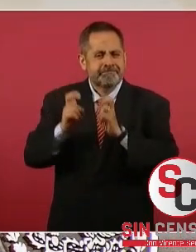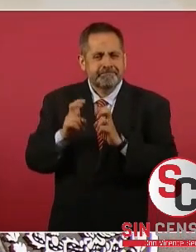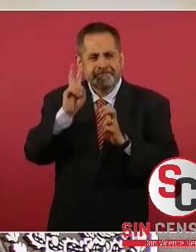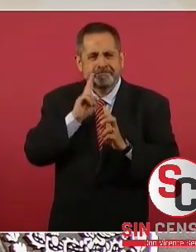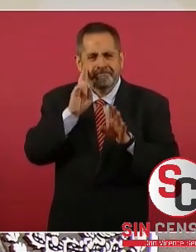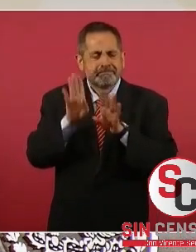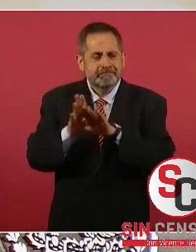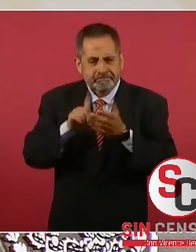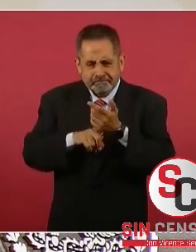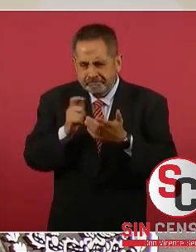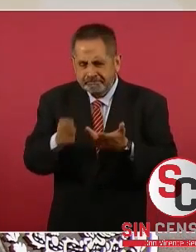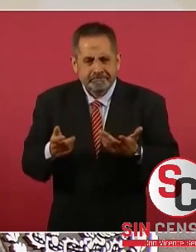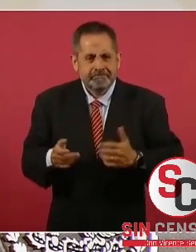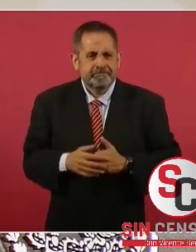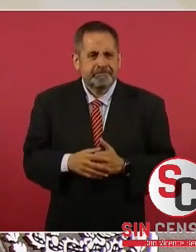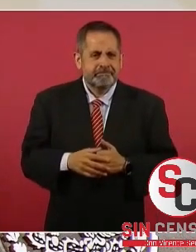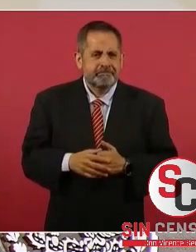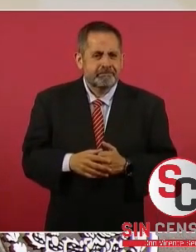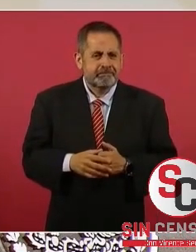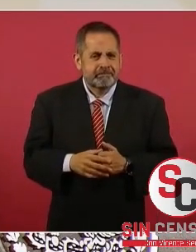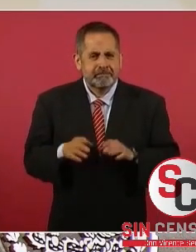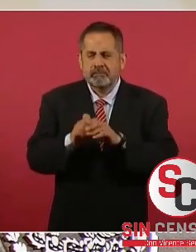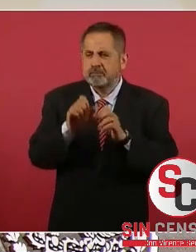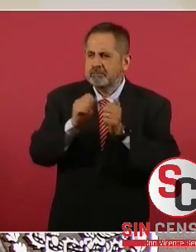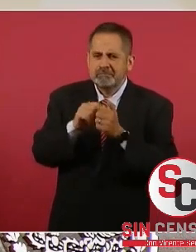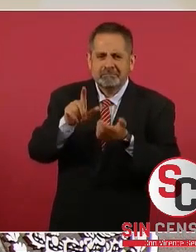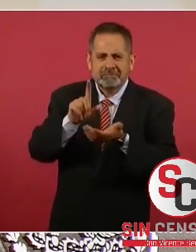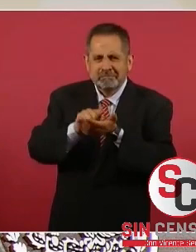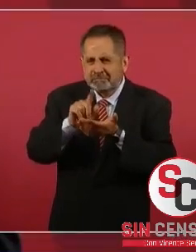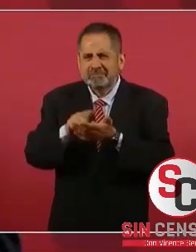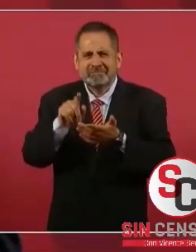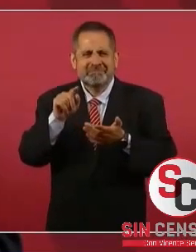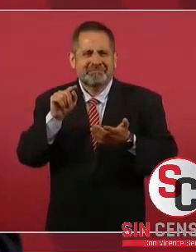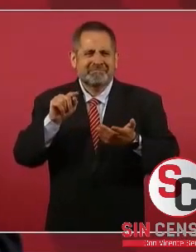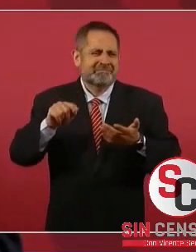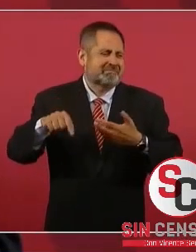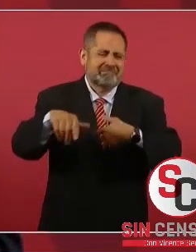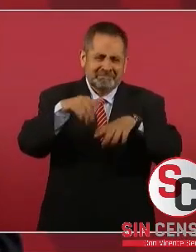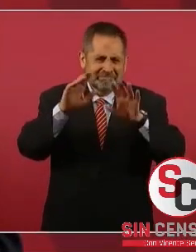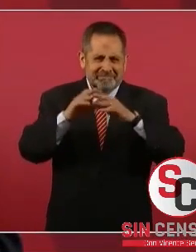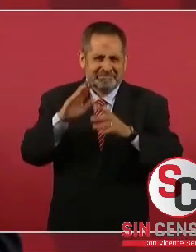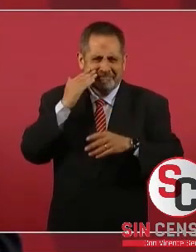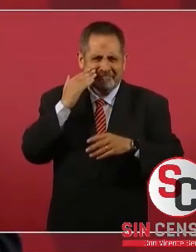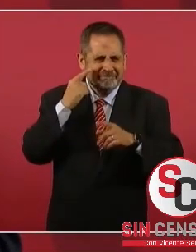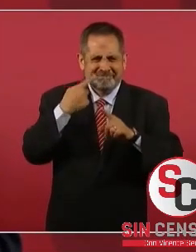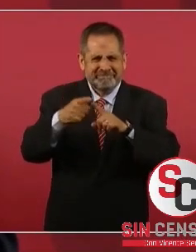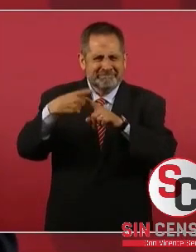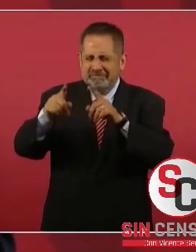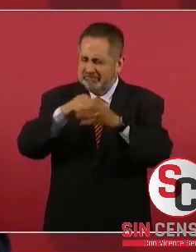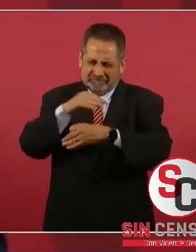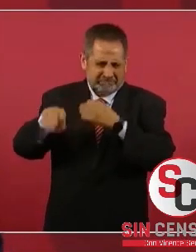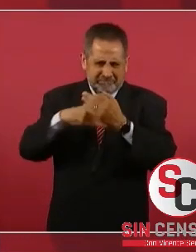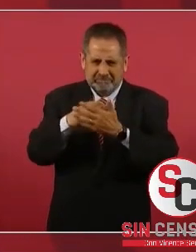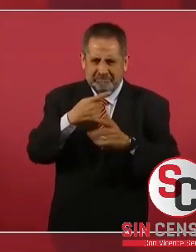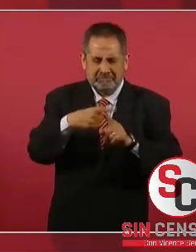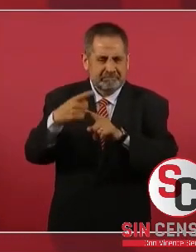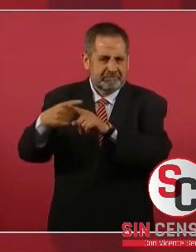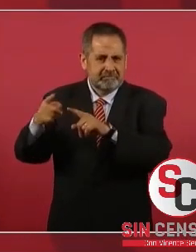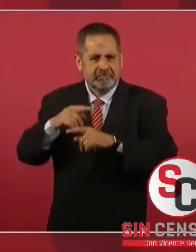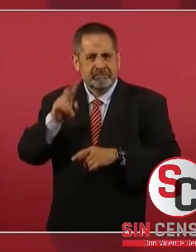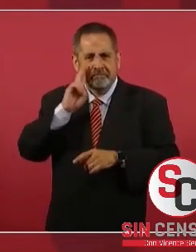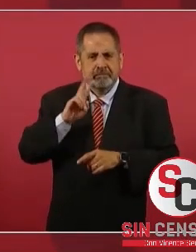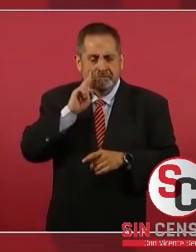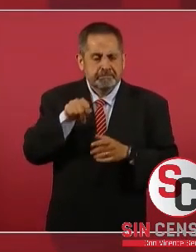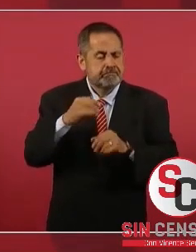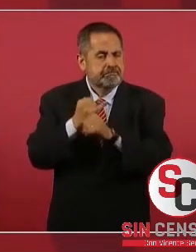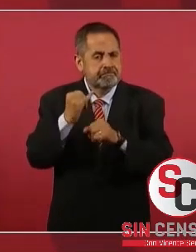ver con Twitter y con Face, con todas las aplicaciones de